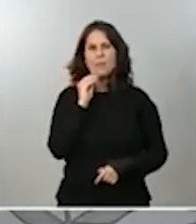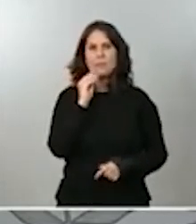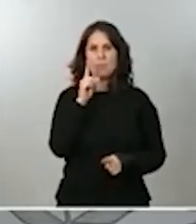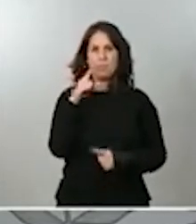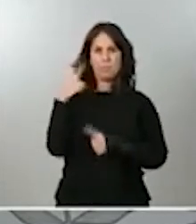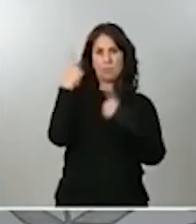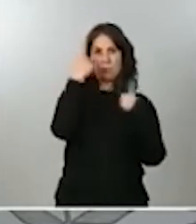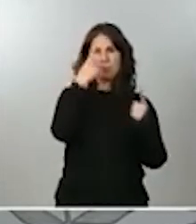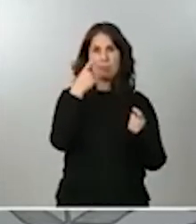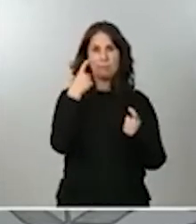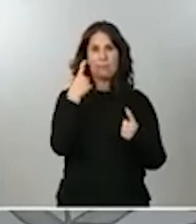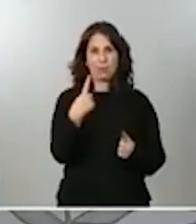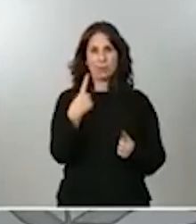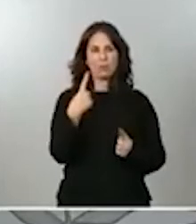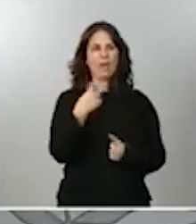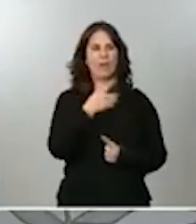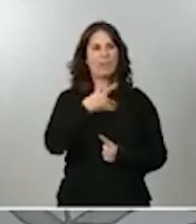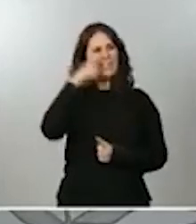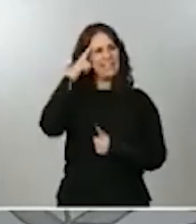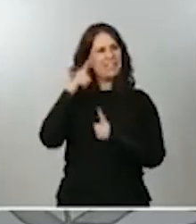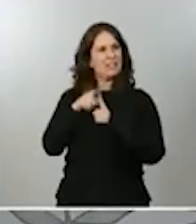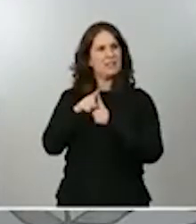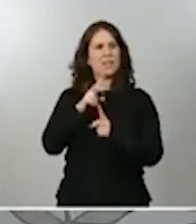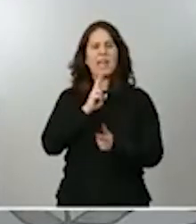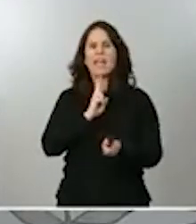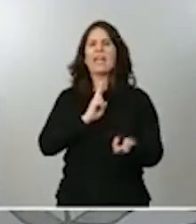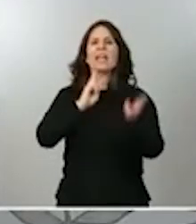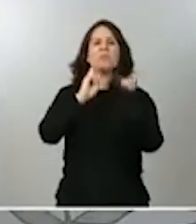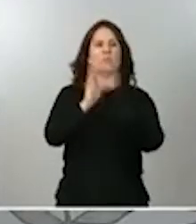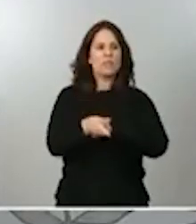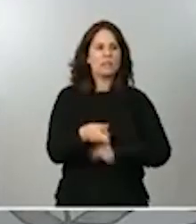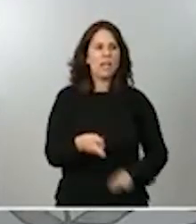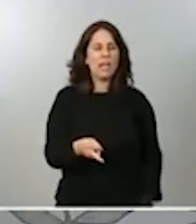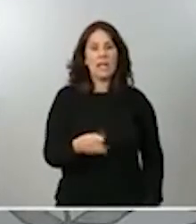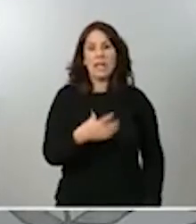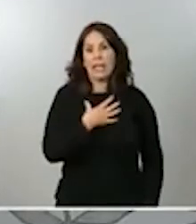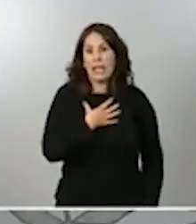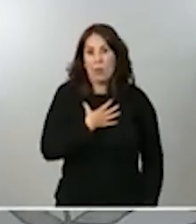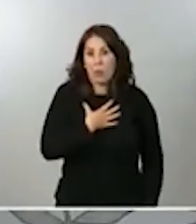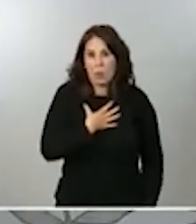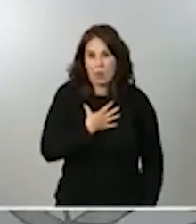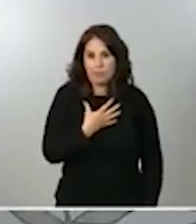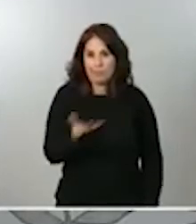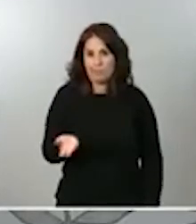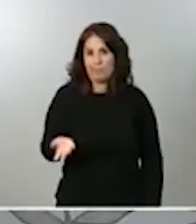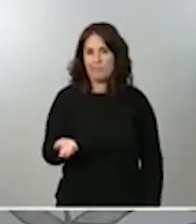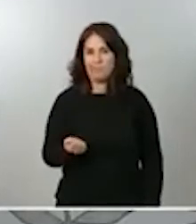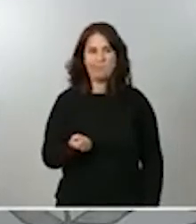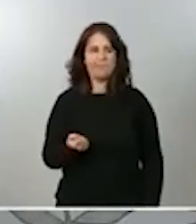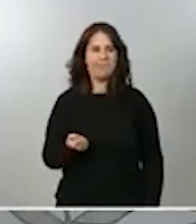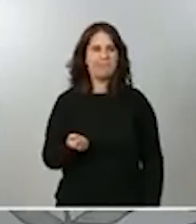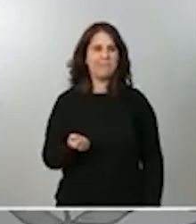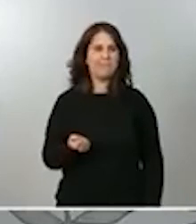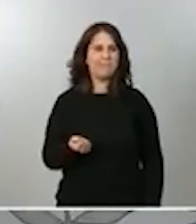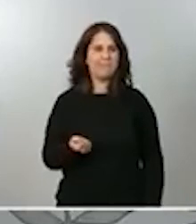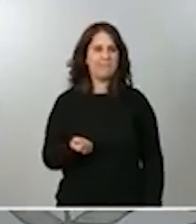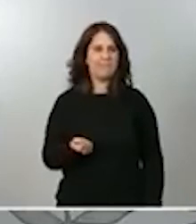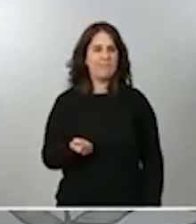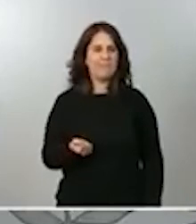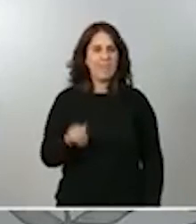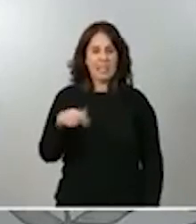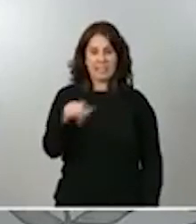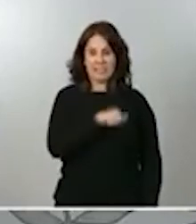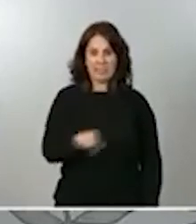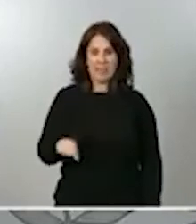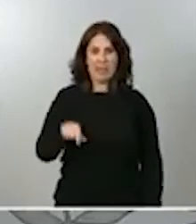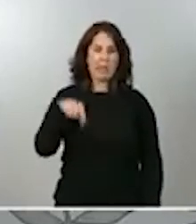pretende tener una respuesta que no se y la voy a poder satisfacer. Esta semana o la semana que viene o la otra